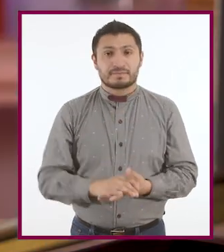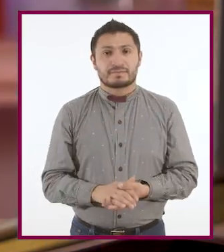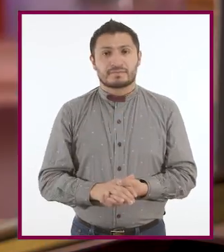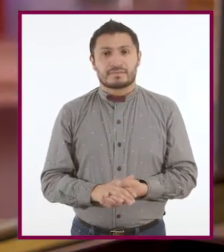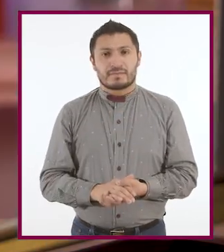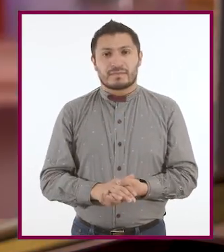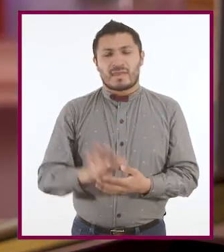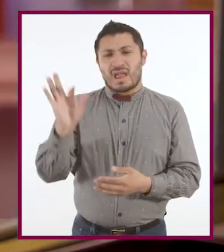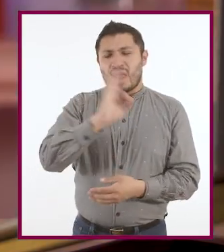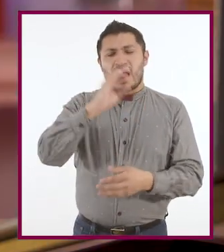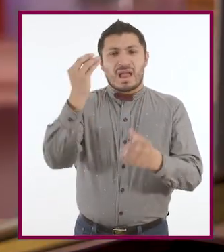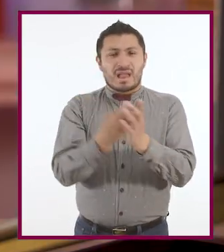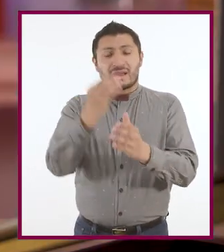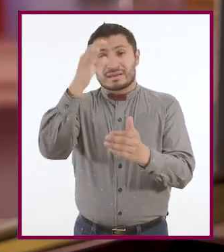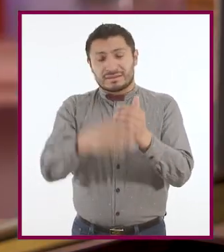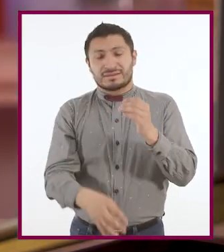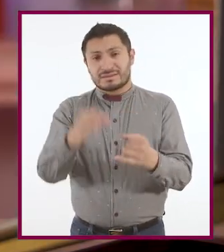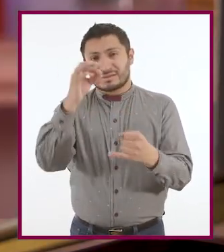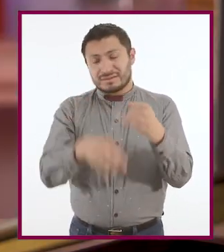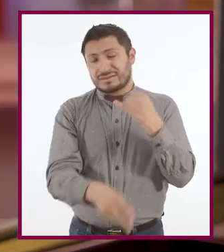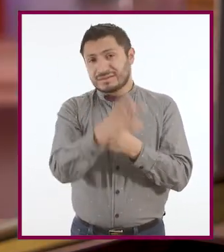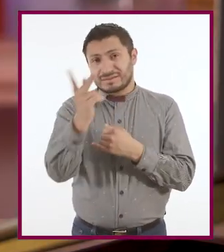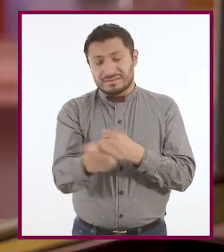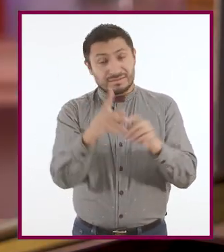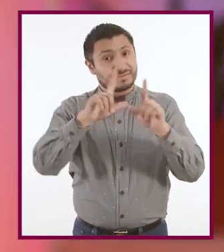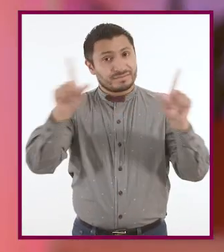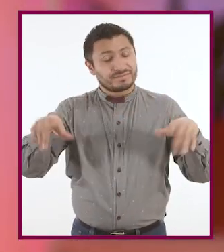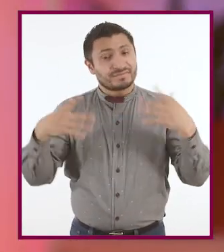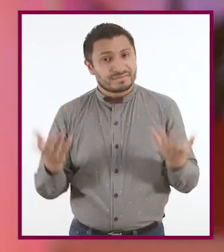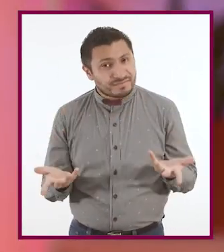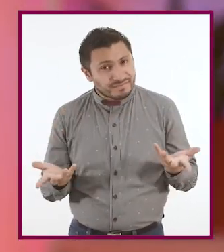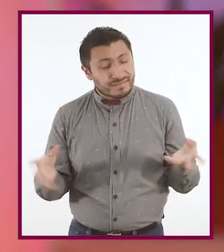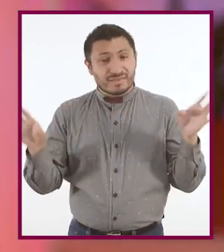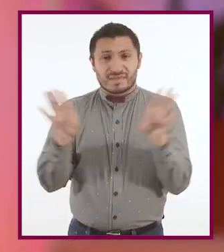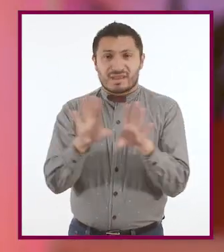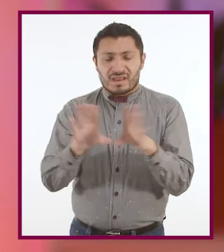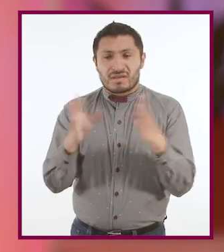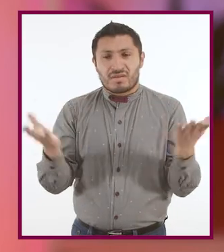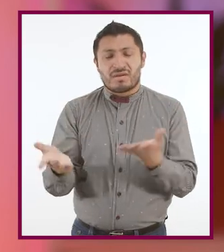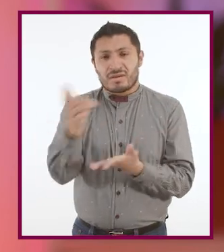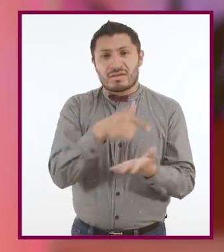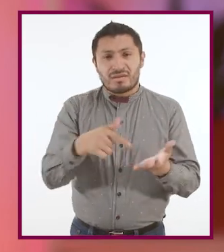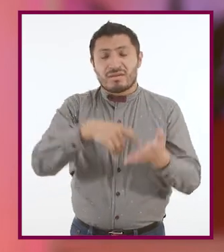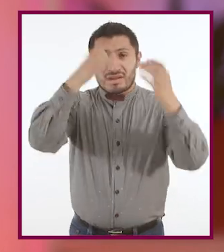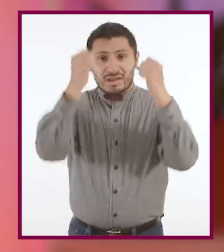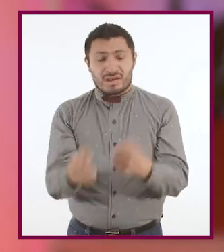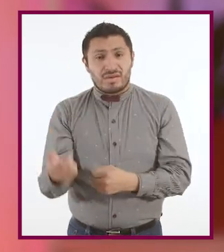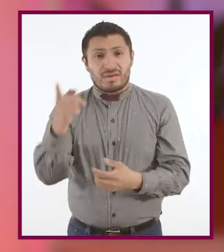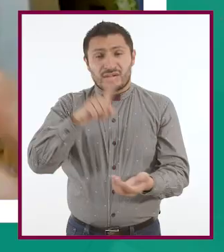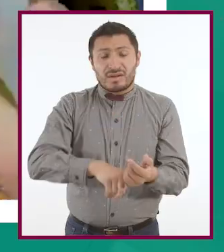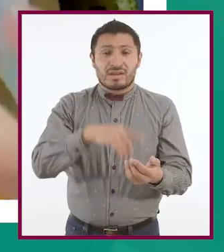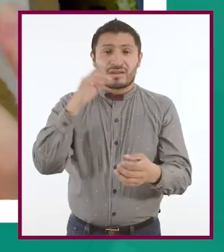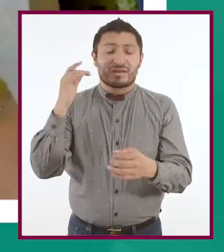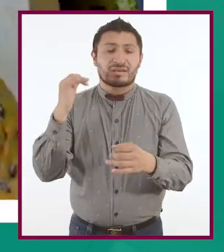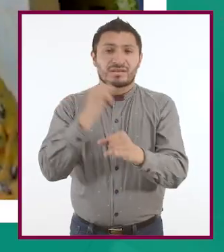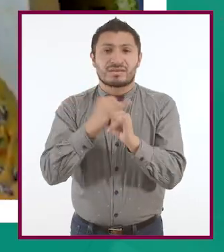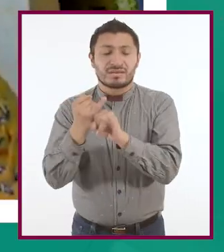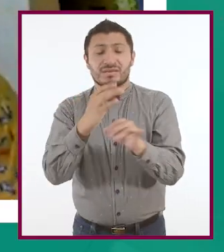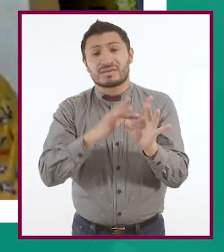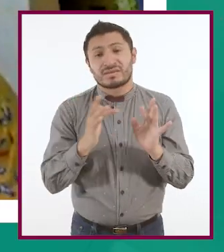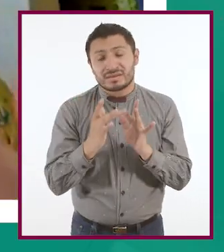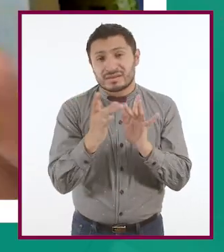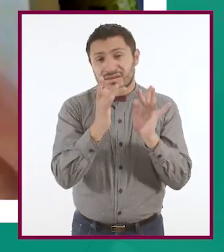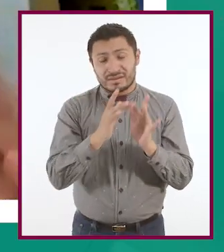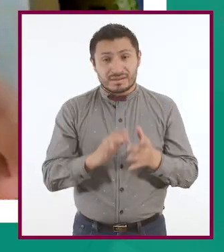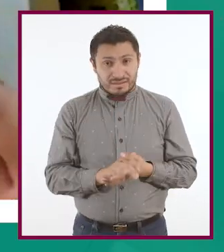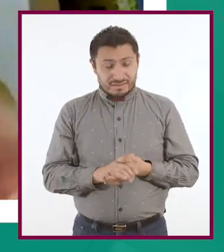Estamos por terminar y tenemos una última pregunta. ¿Listos? ¿Cómo podemos crear espacios seguros en nuestras redes sociales? Tener cuidado